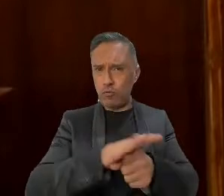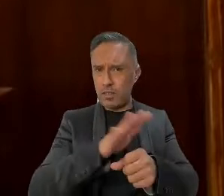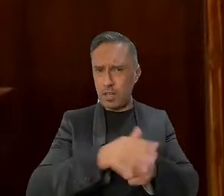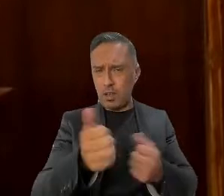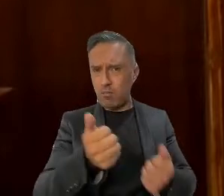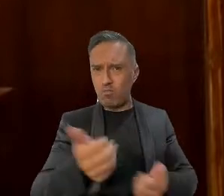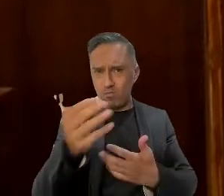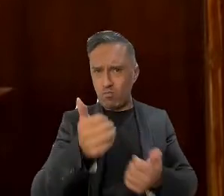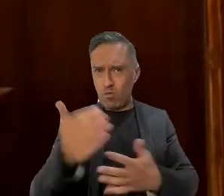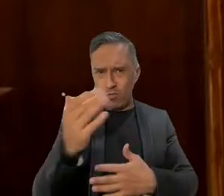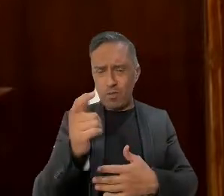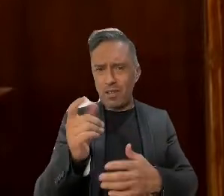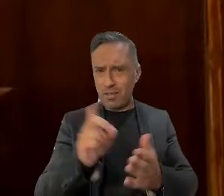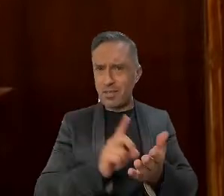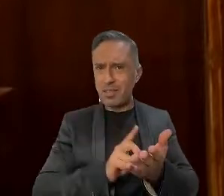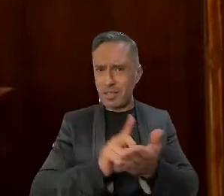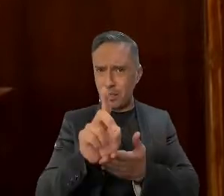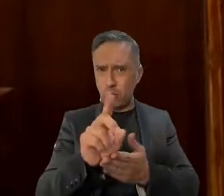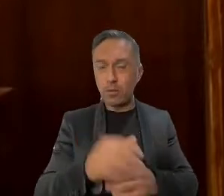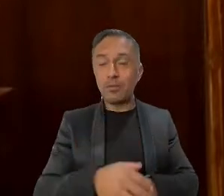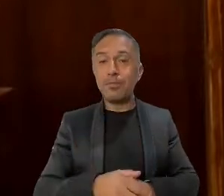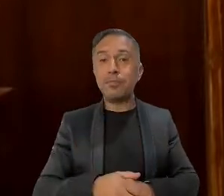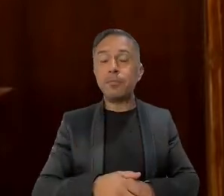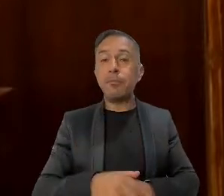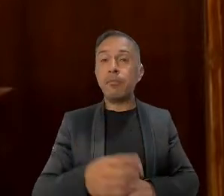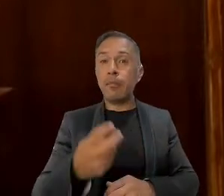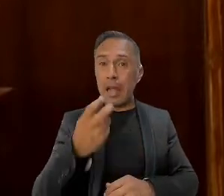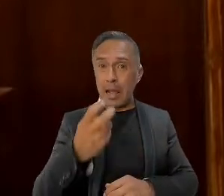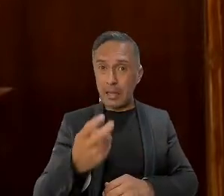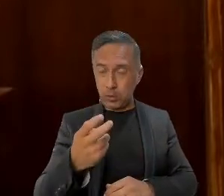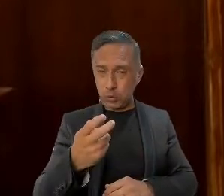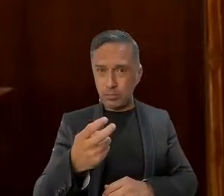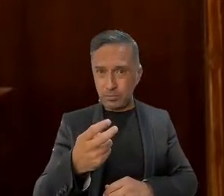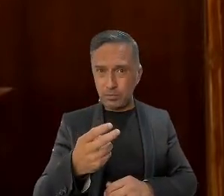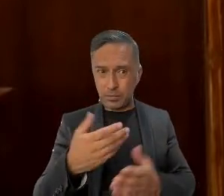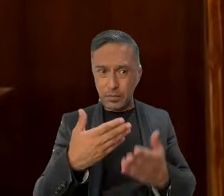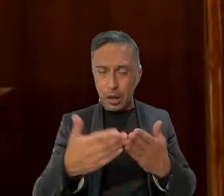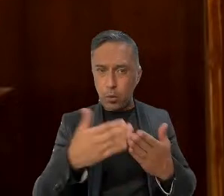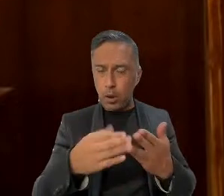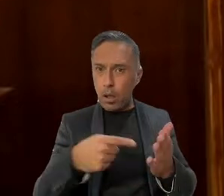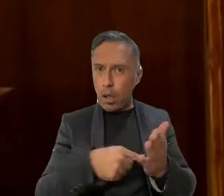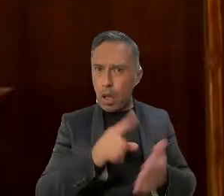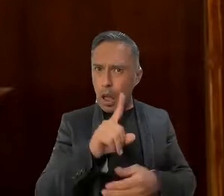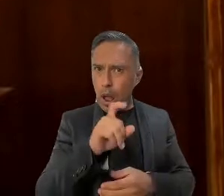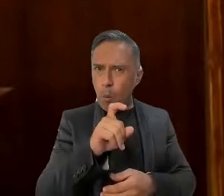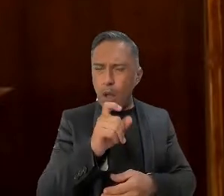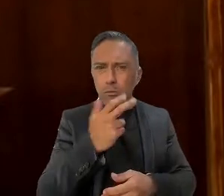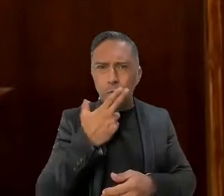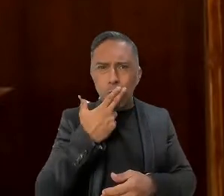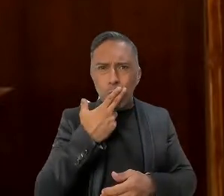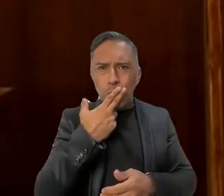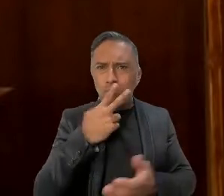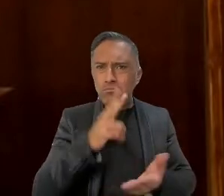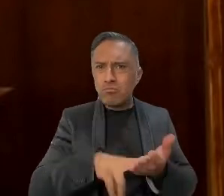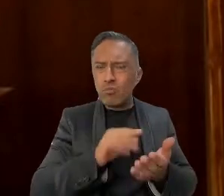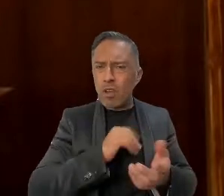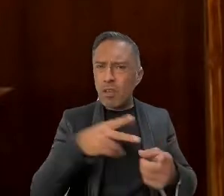¿Y por qué un recurso necesario para la vida no puede suspenderse?